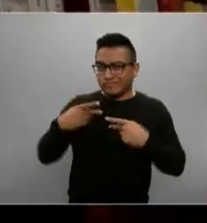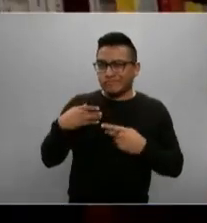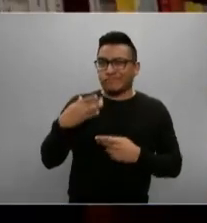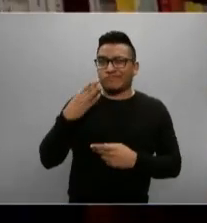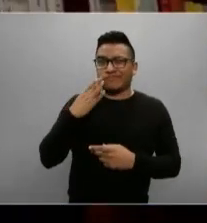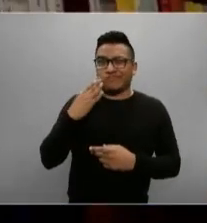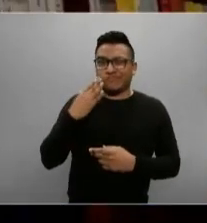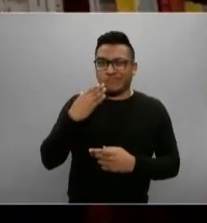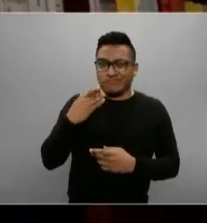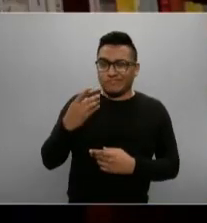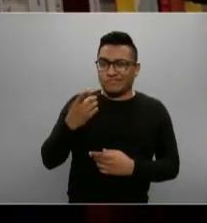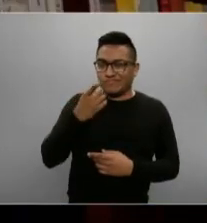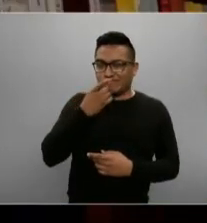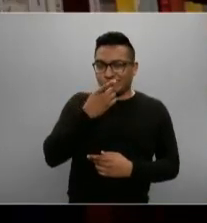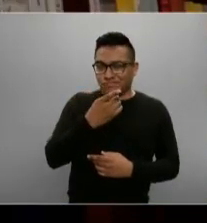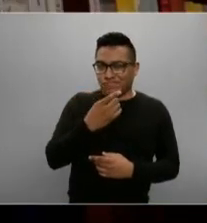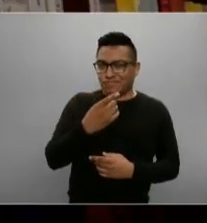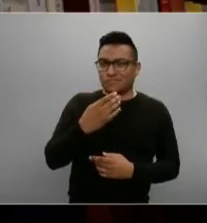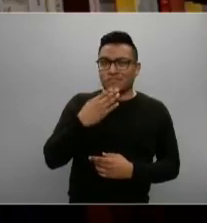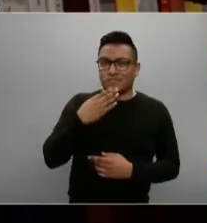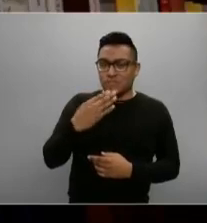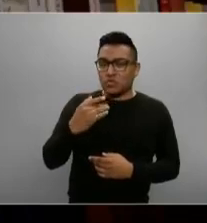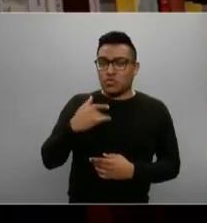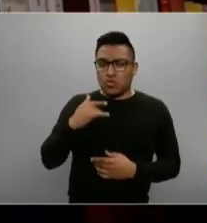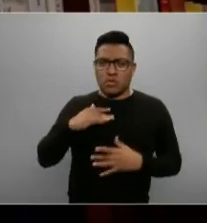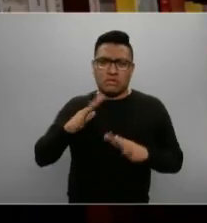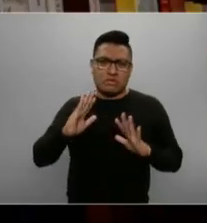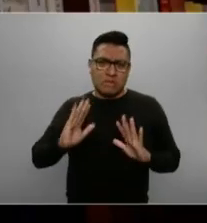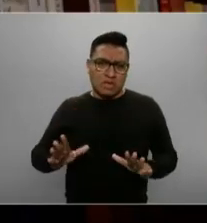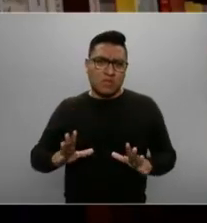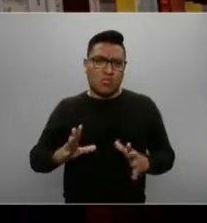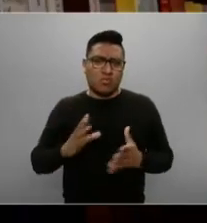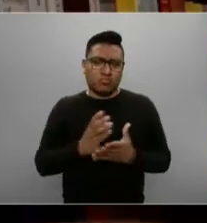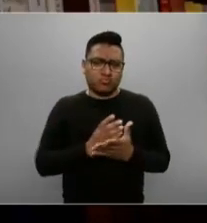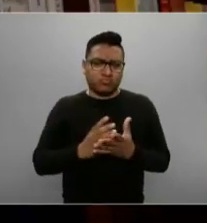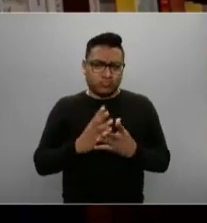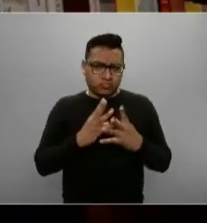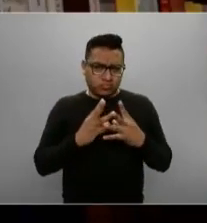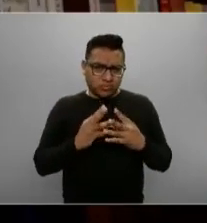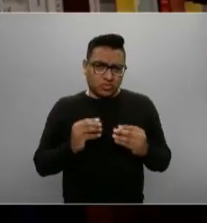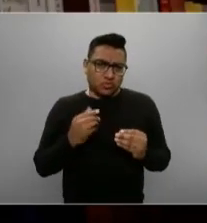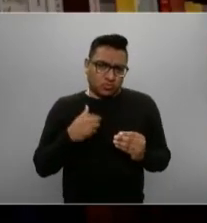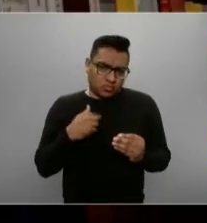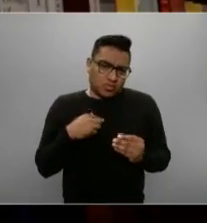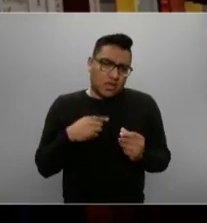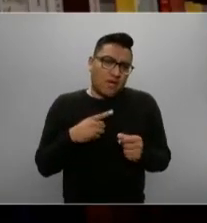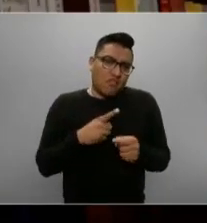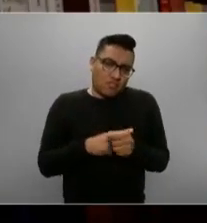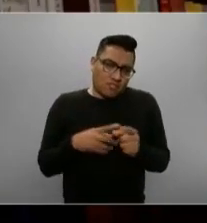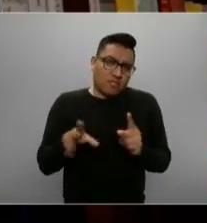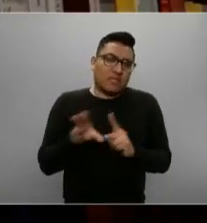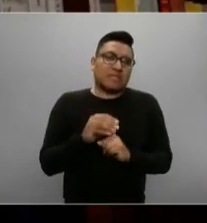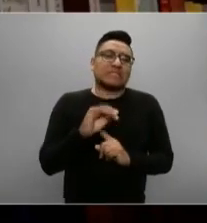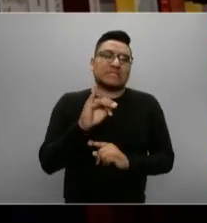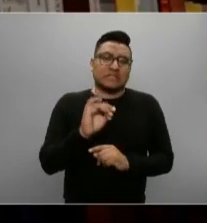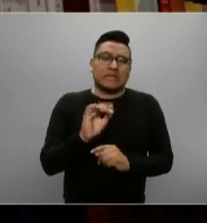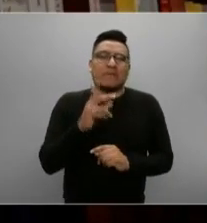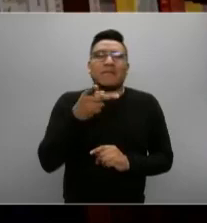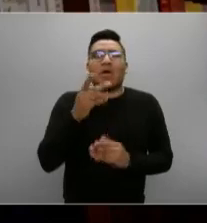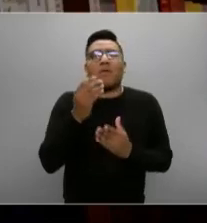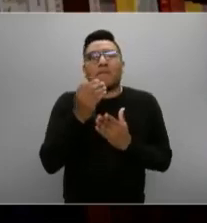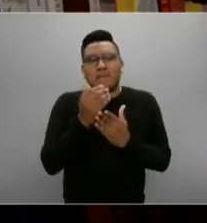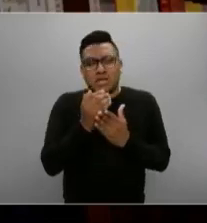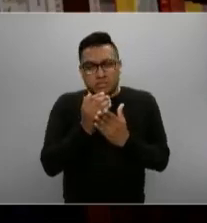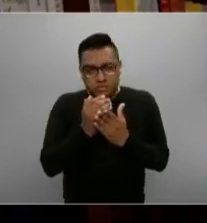en este proceso. Ya voy de salida, tuve un cuadro muy leve. Quiero decir, como seguramente lo tendrá